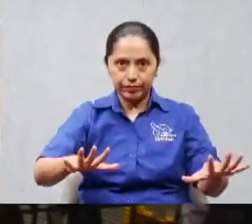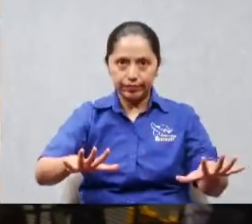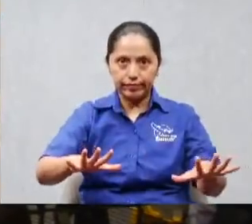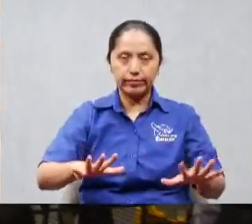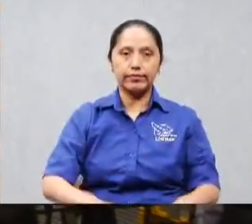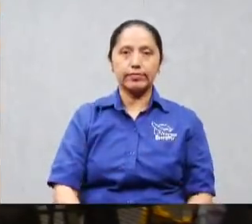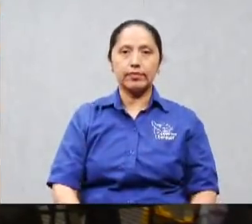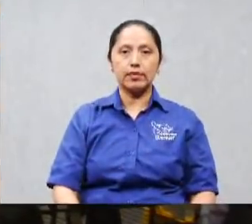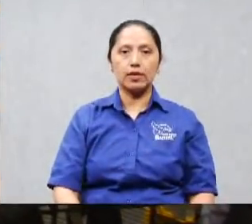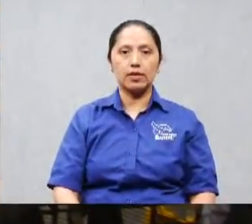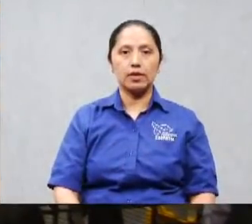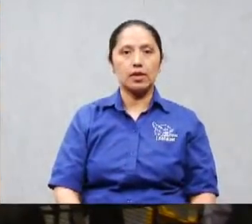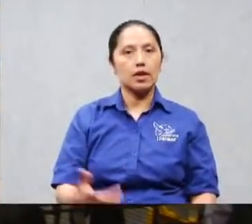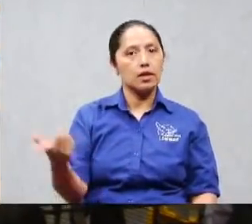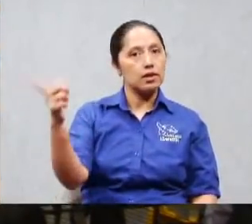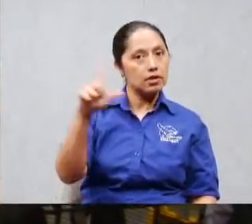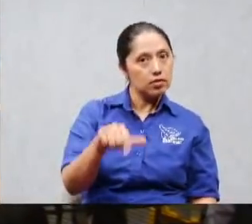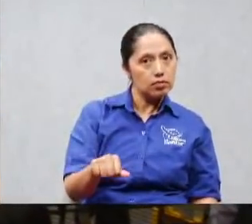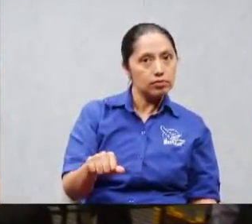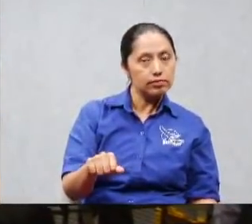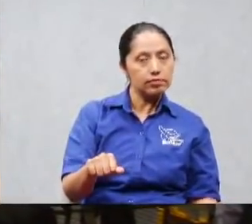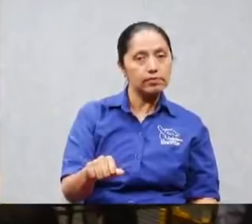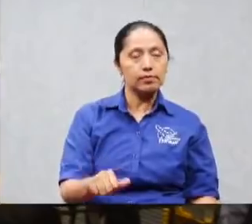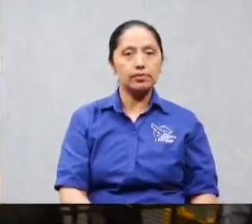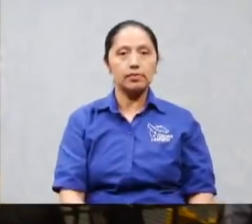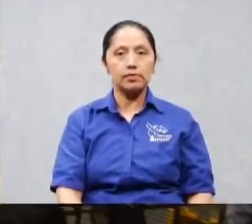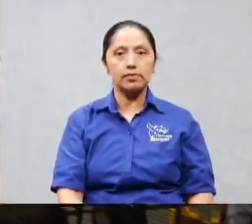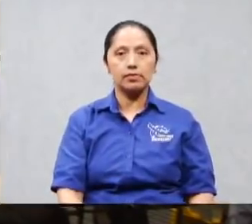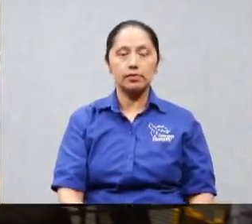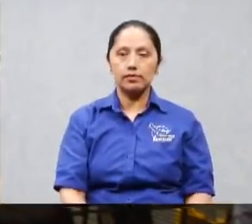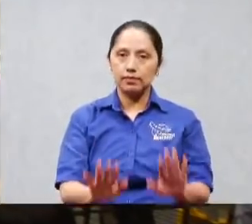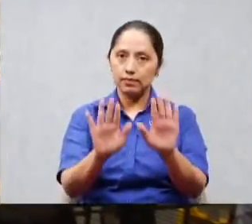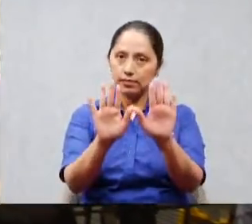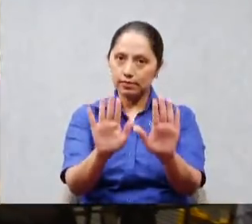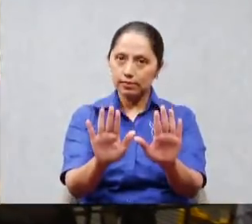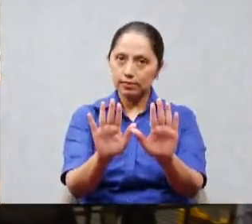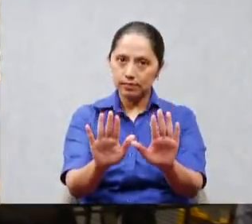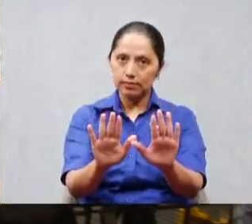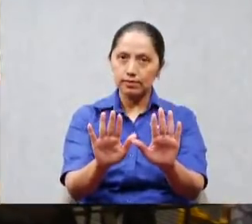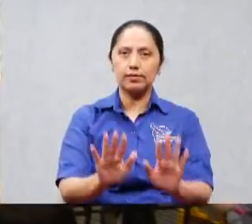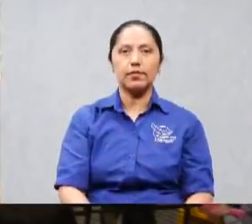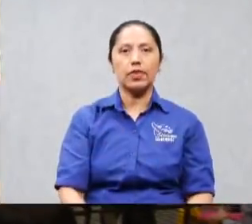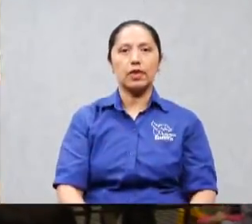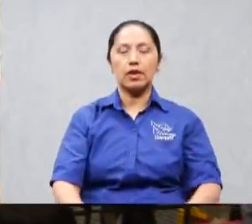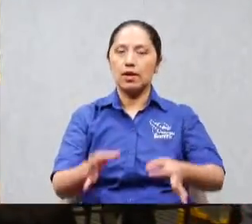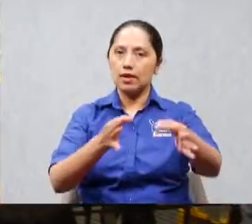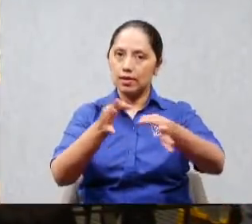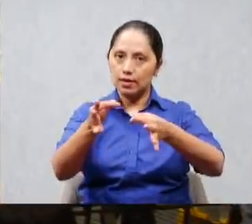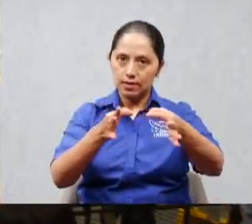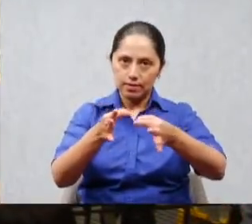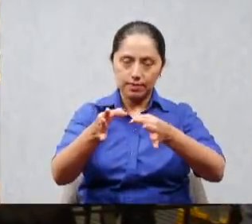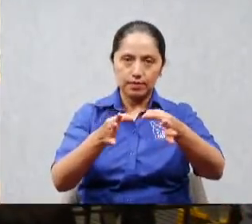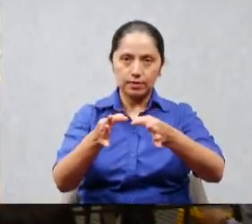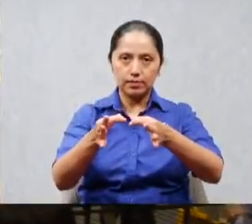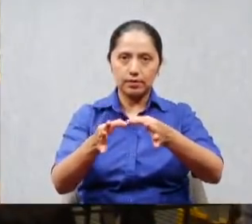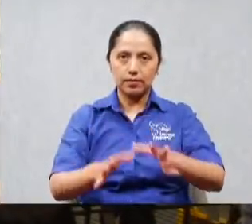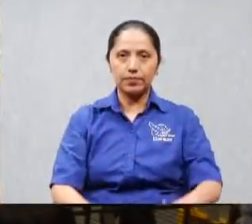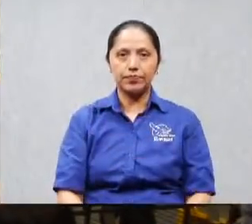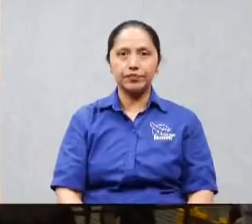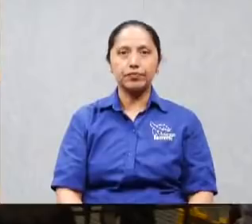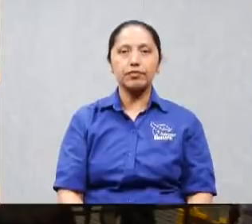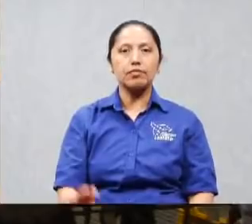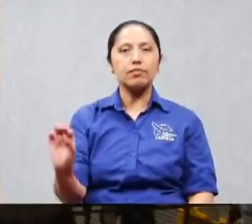Y luego, ahora yo quisiera hacer esta pausa para explicar lo que le voy a decir qué